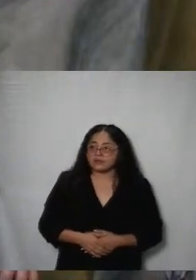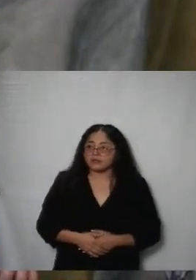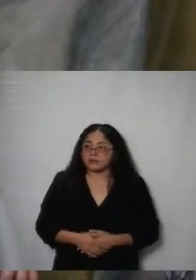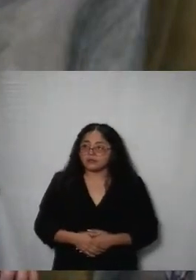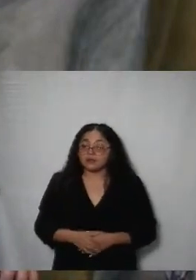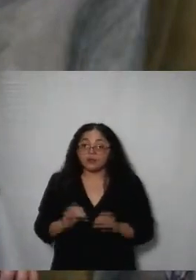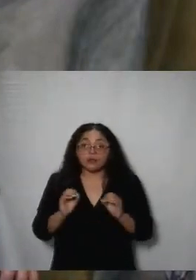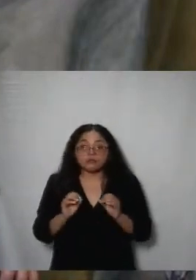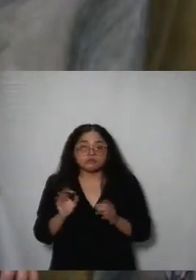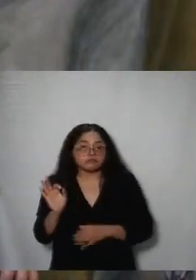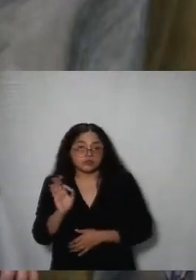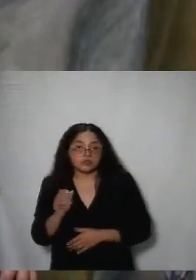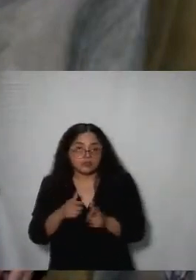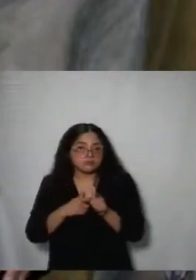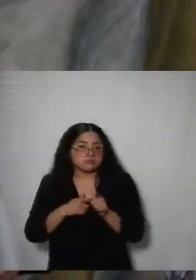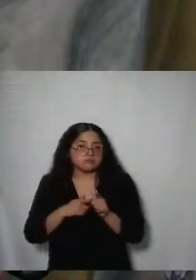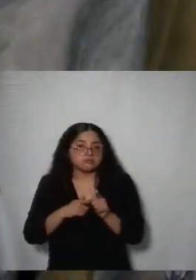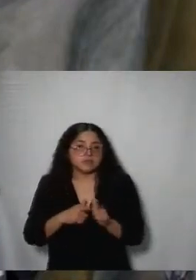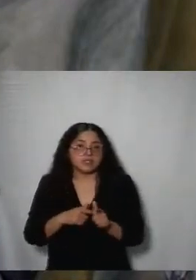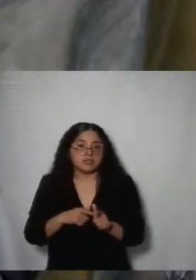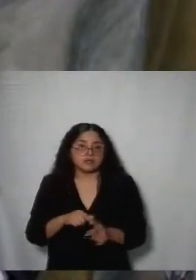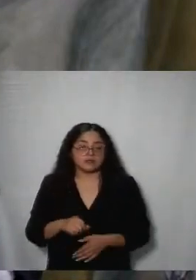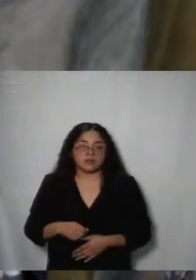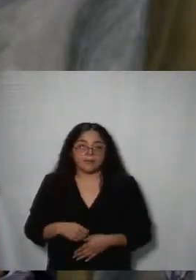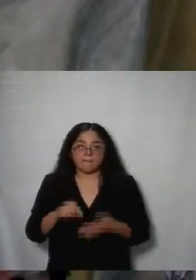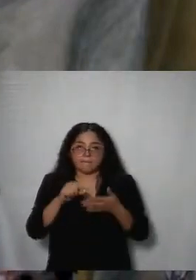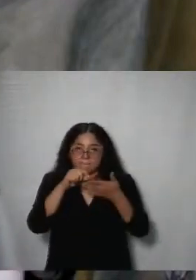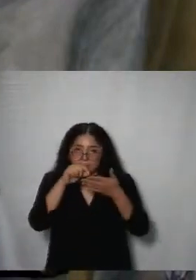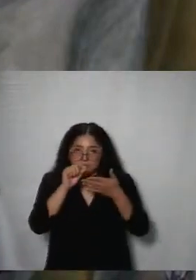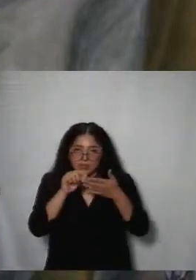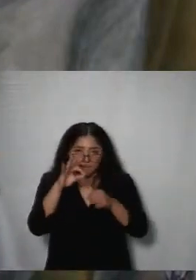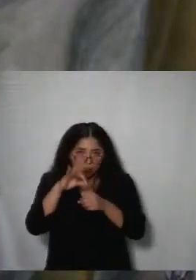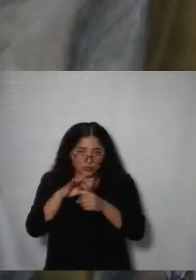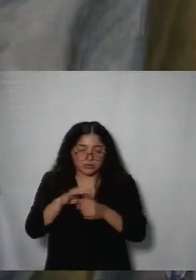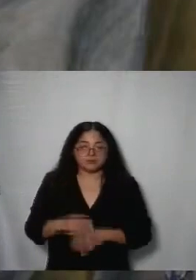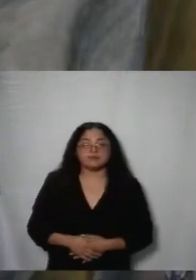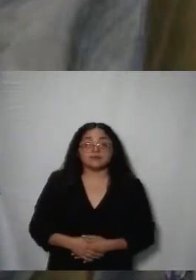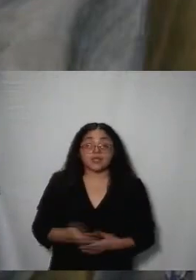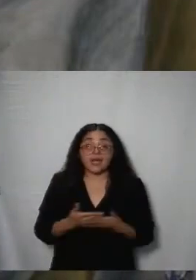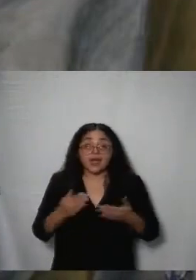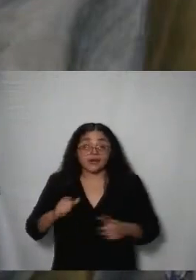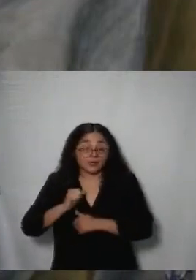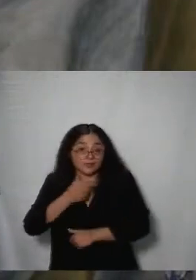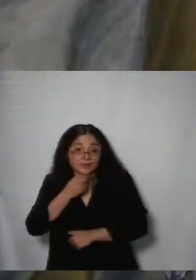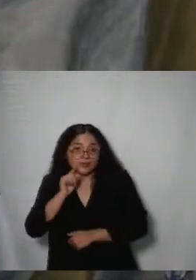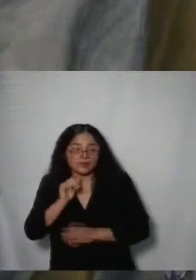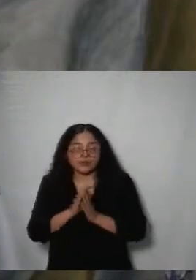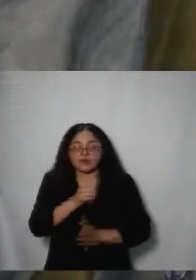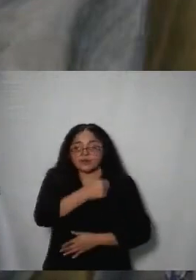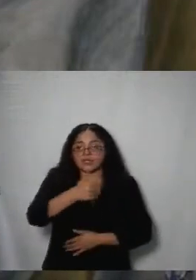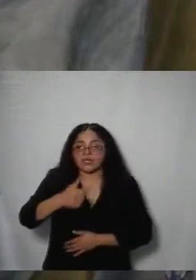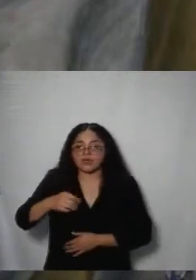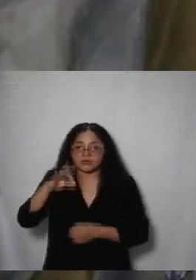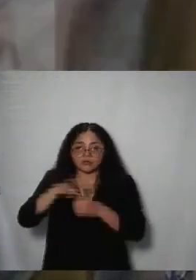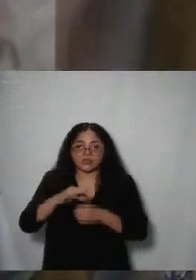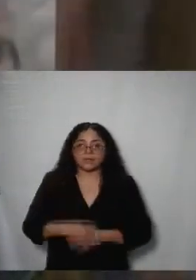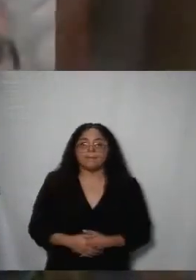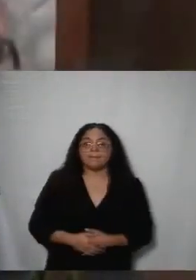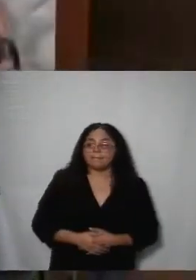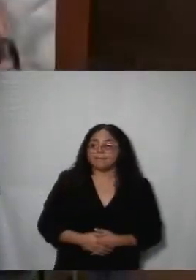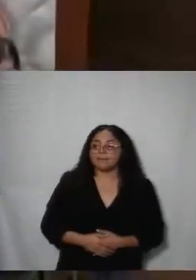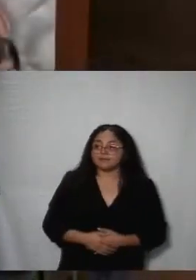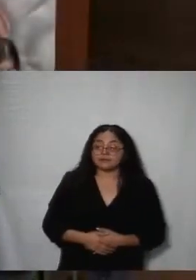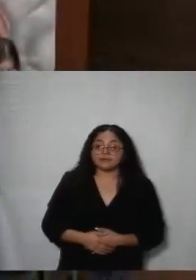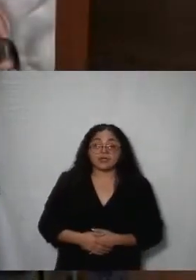y si no es así le pediría a la secretaria técnica recabar la votación comisionadas y comisionados le solicito expresar el